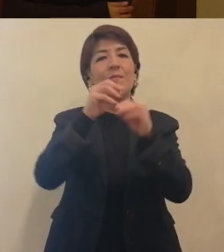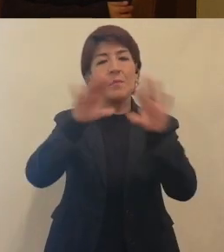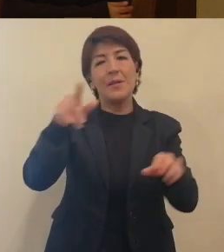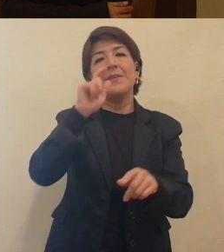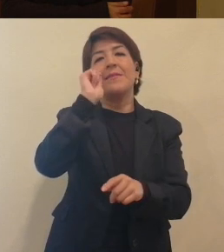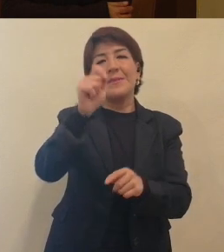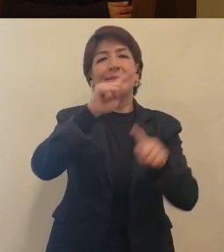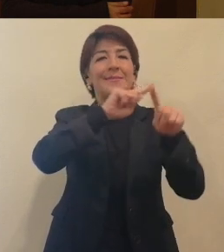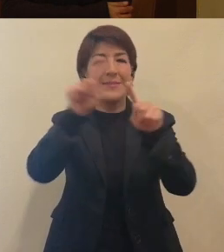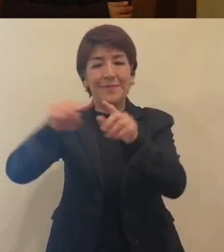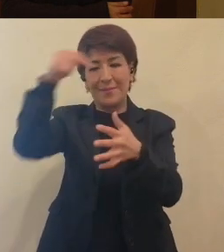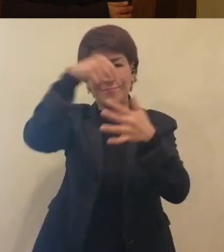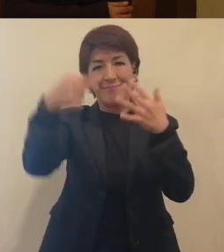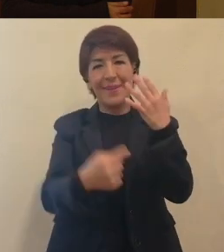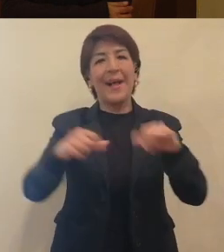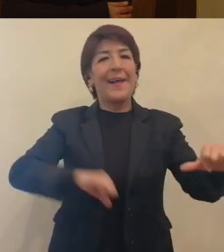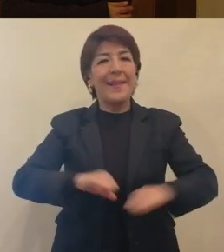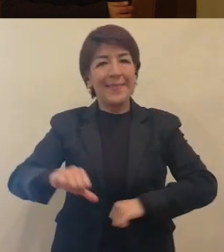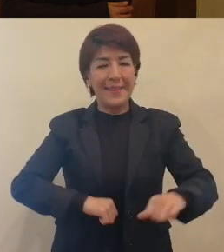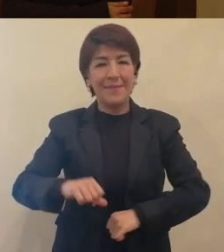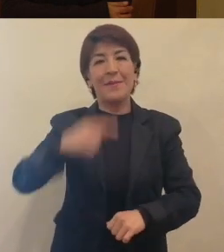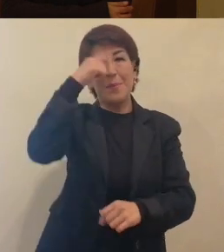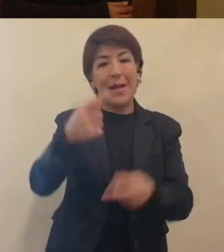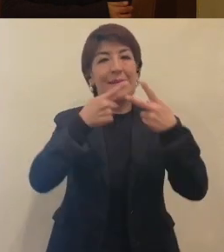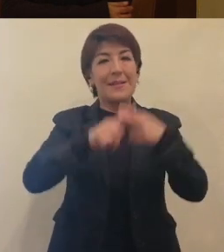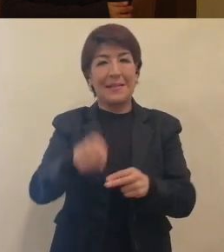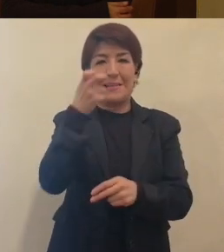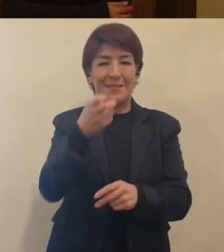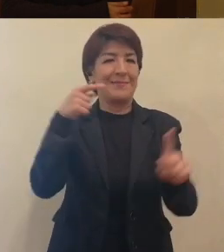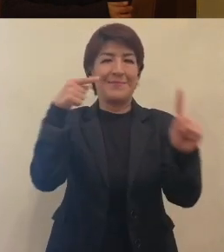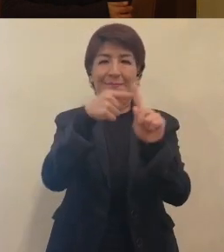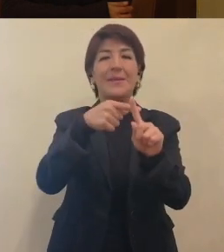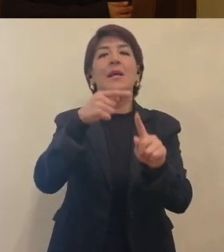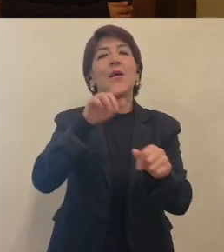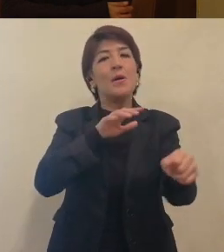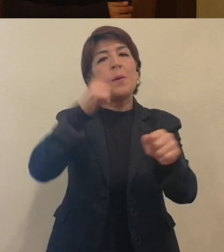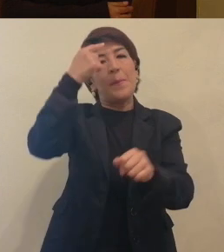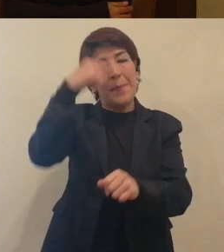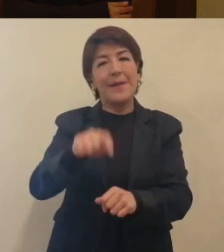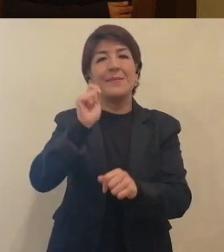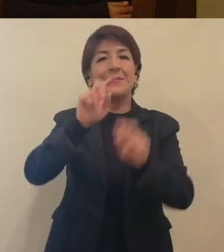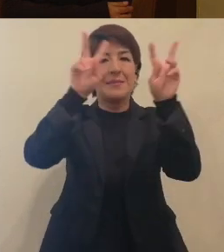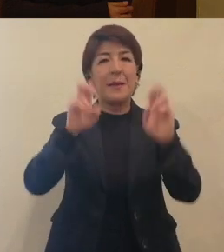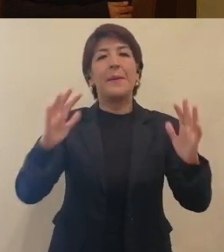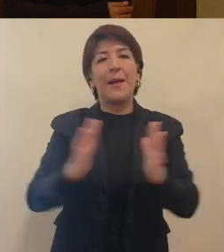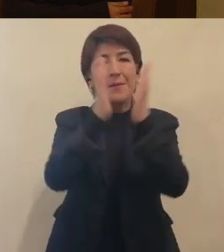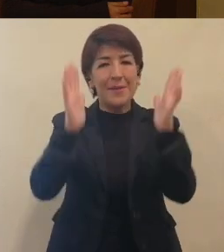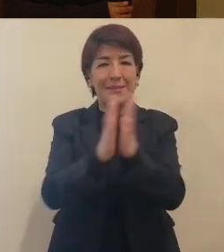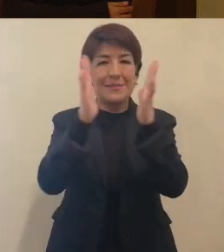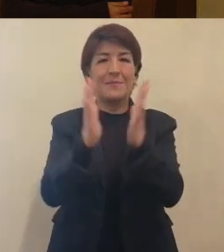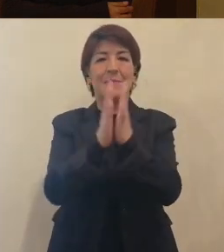una serie de eventos que hemos iniciado en esta dirección con respecto a la